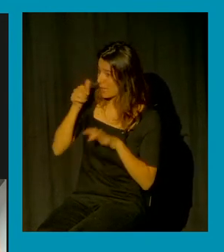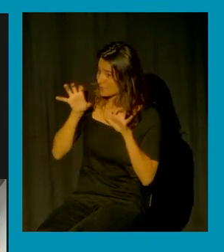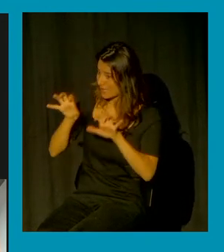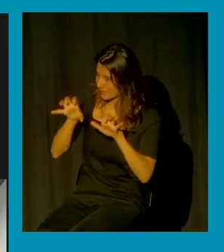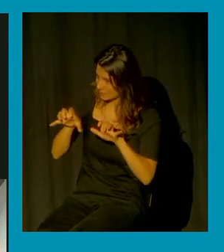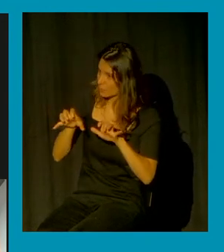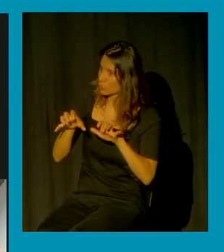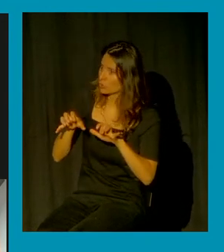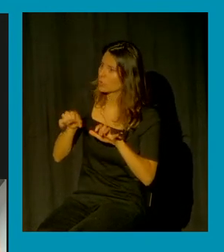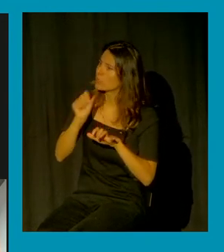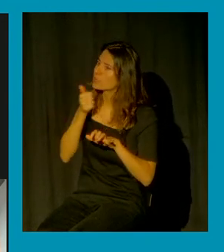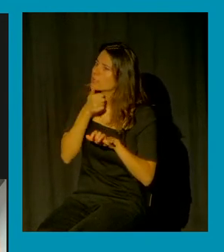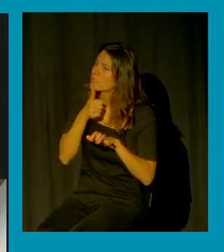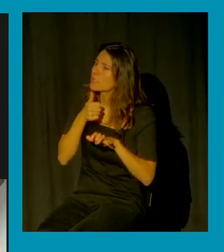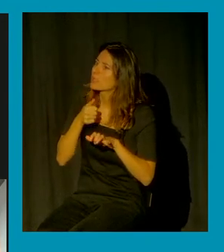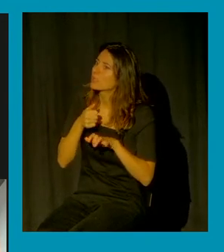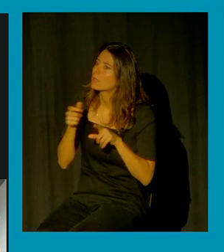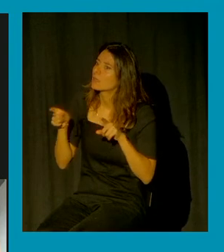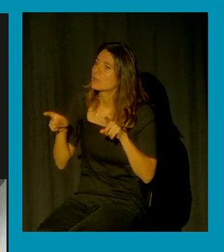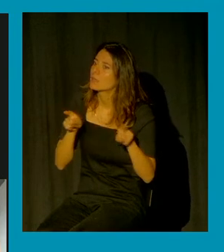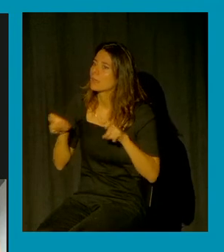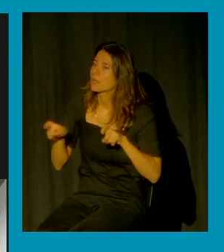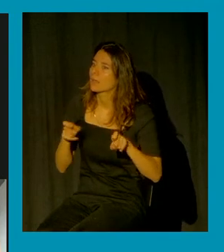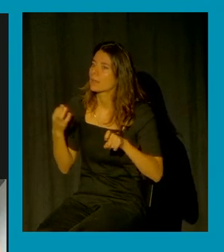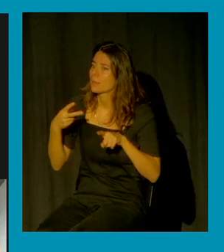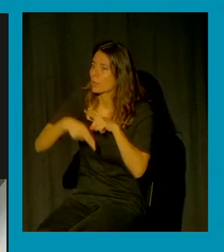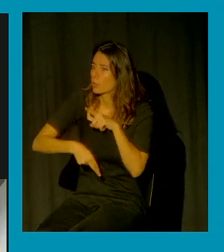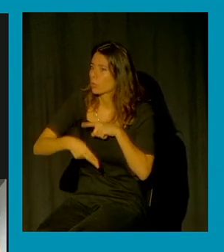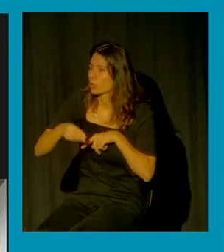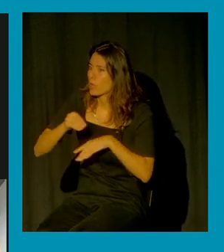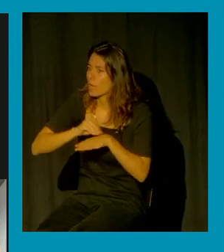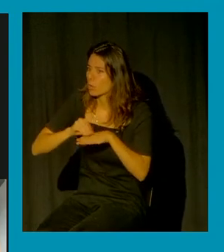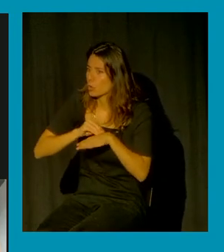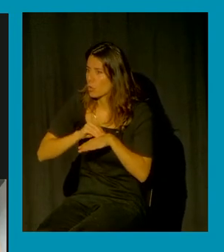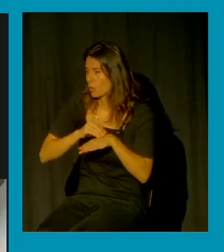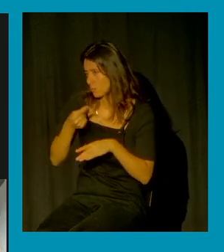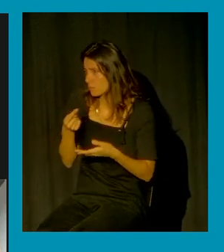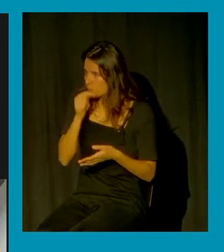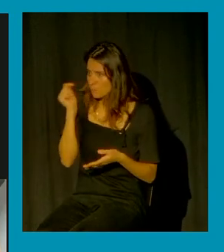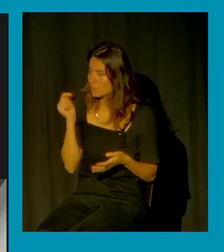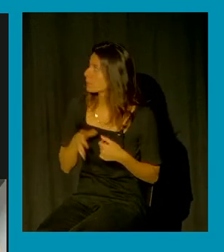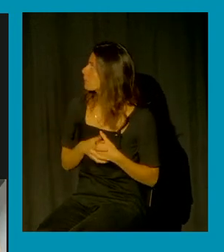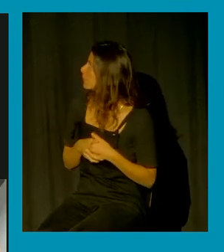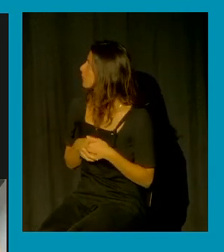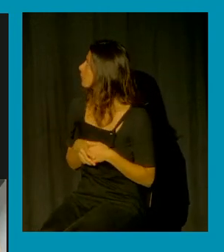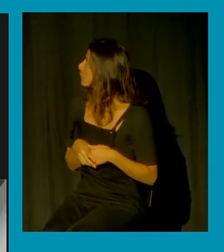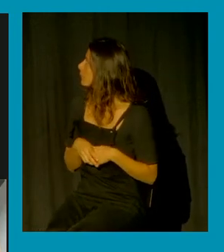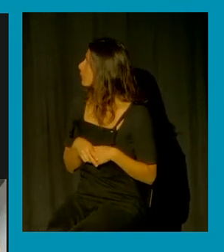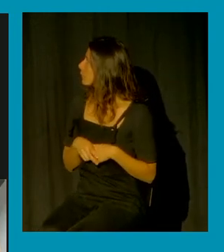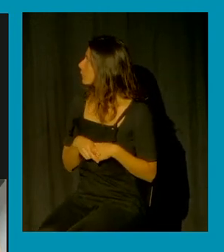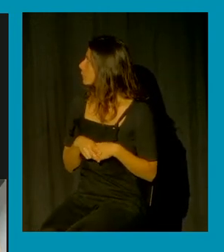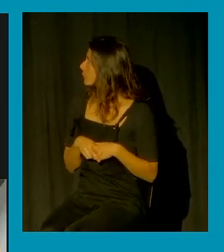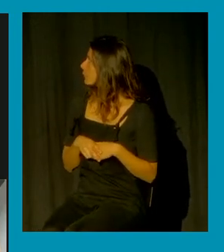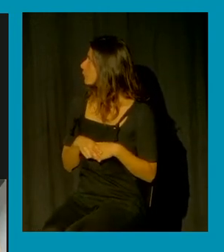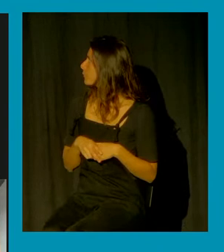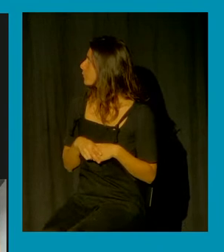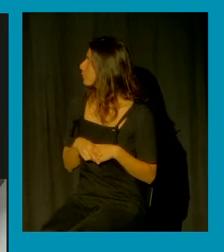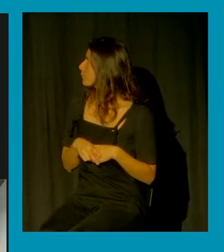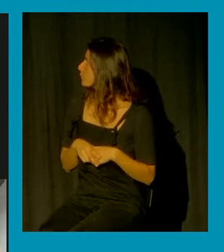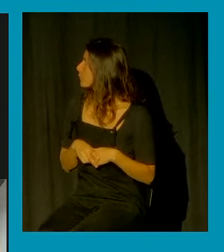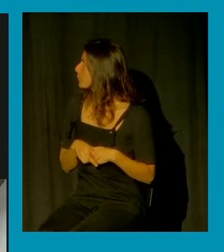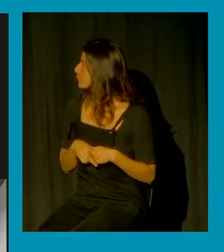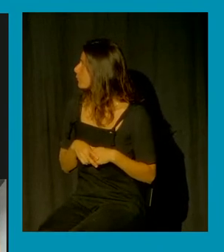el que tiene que dejar de beber alcohol bueno con esto es normal que tal y como hizo la última